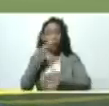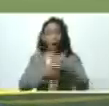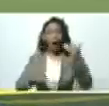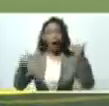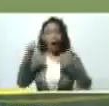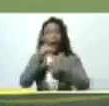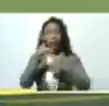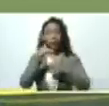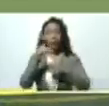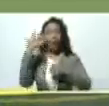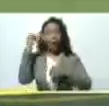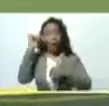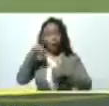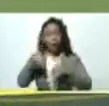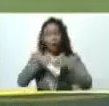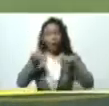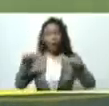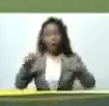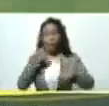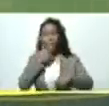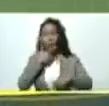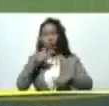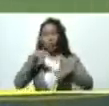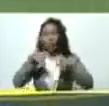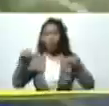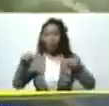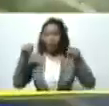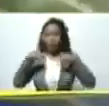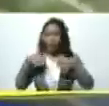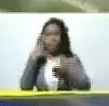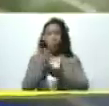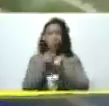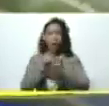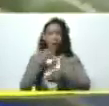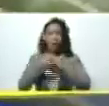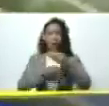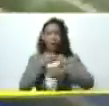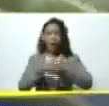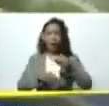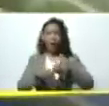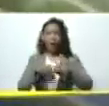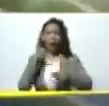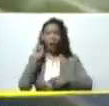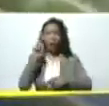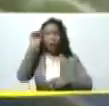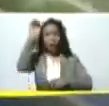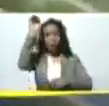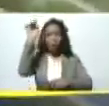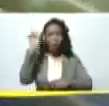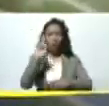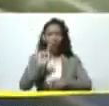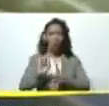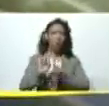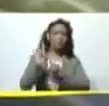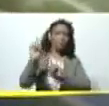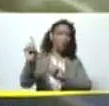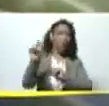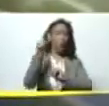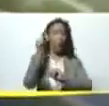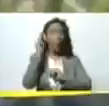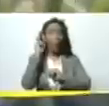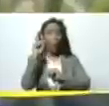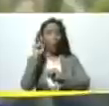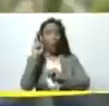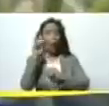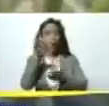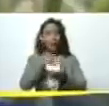estas tierras estas hermosas tierras de sedeño para que Monaga sea en un futuro no muy lejano una un